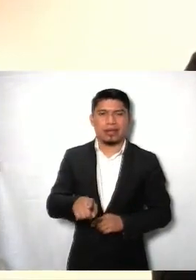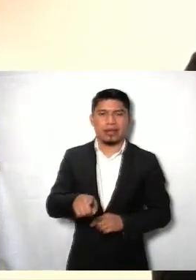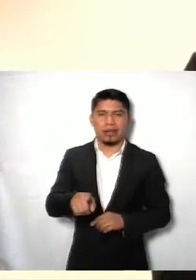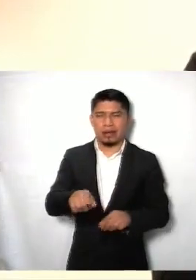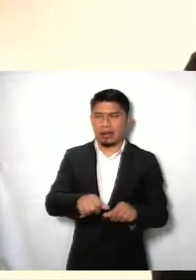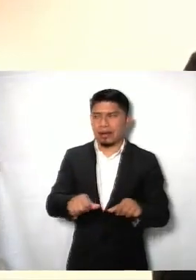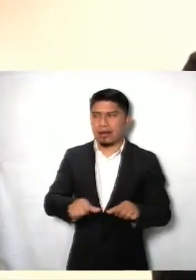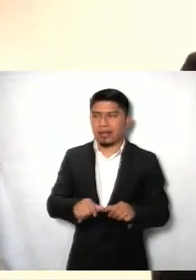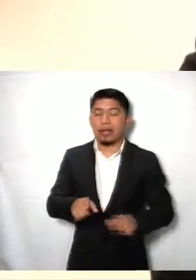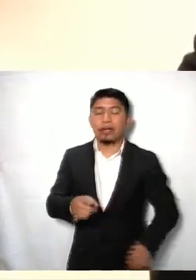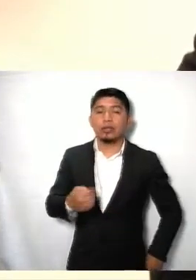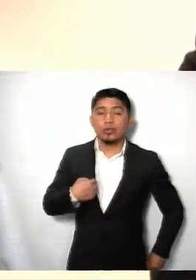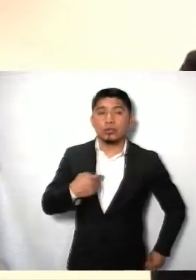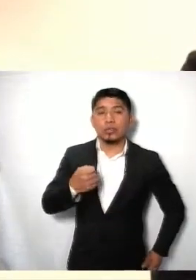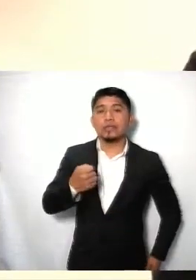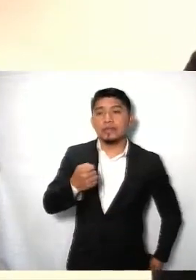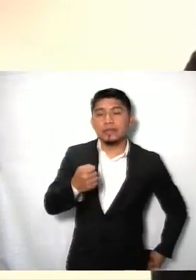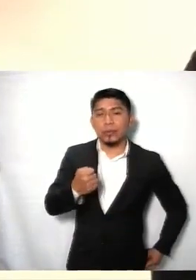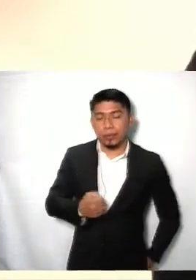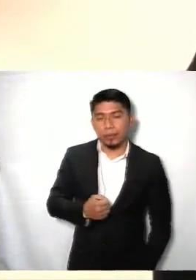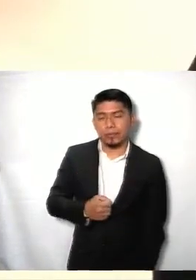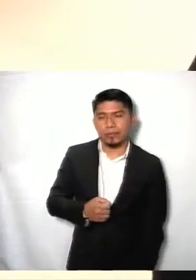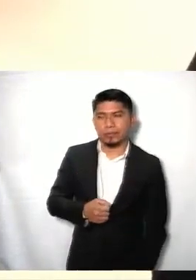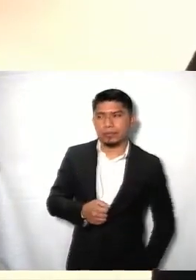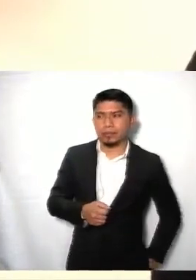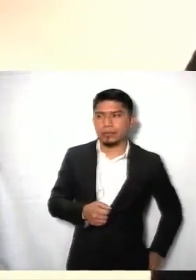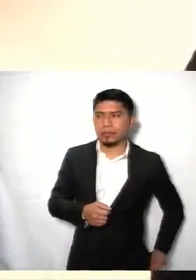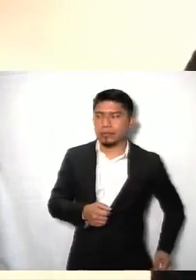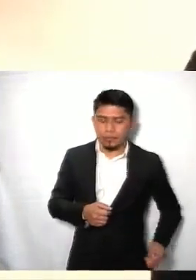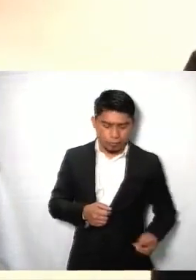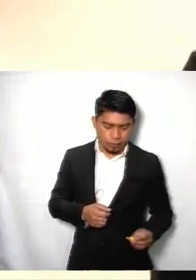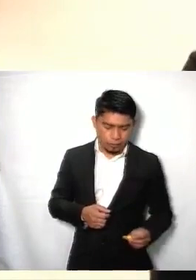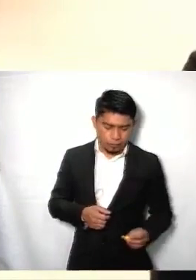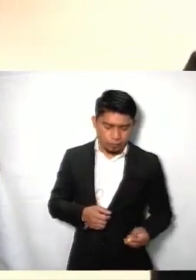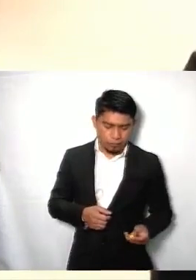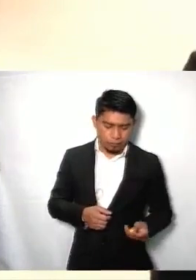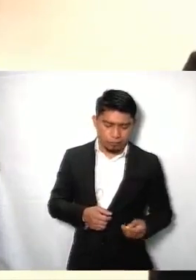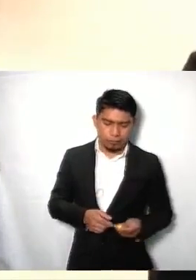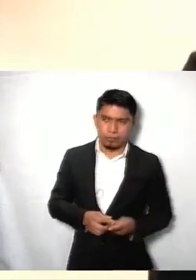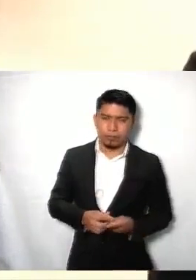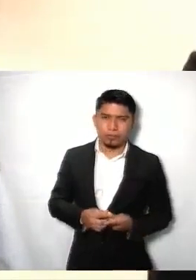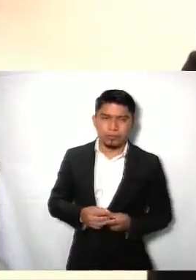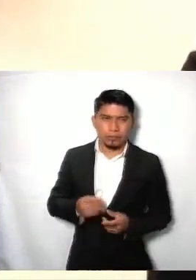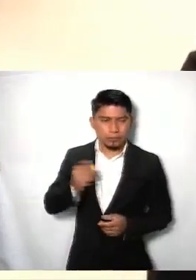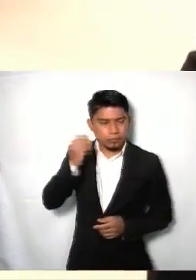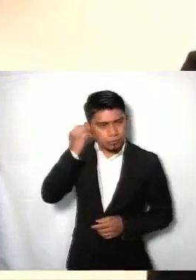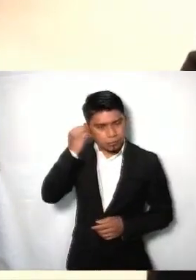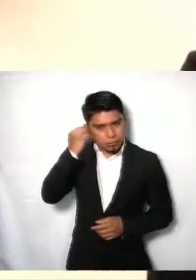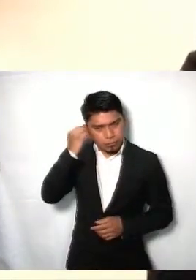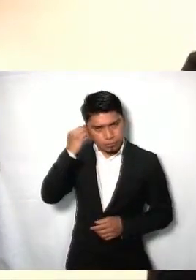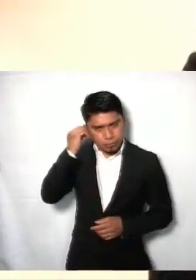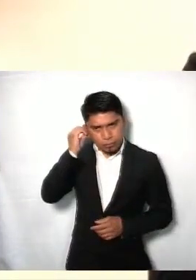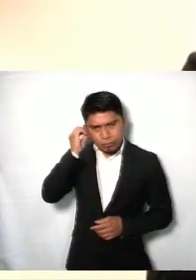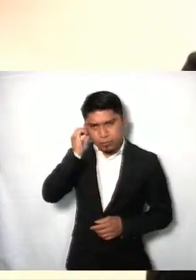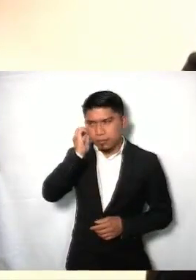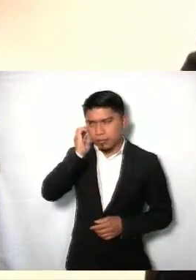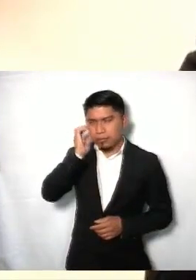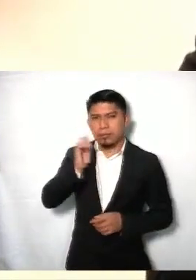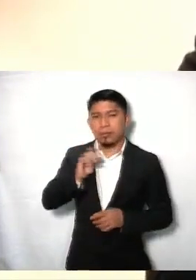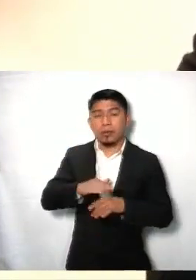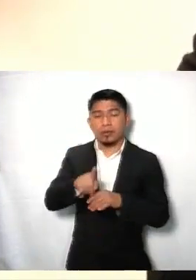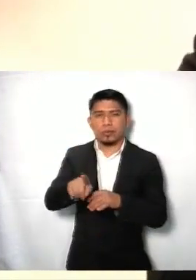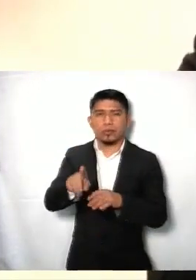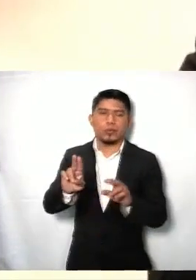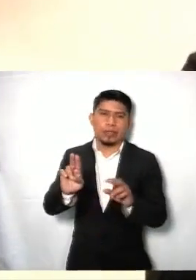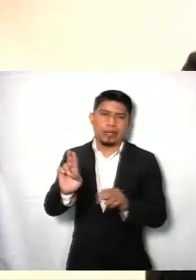facultad, estoy convencida que la facultad de derecho, pues es un sitio junto con la parte académica y las universidades donde